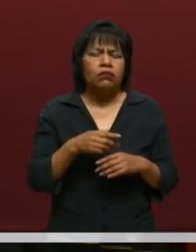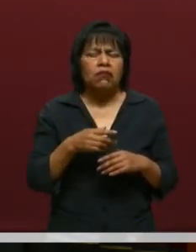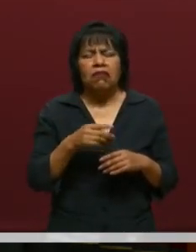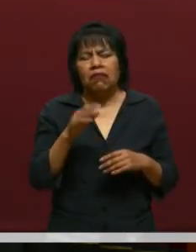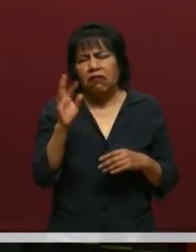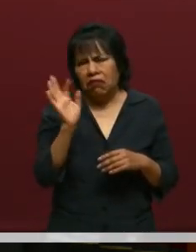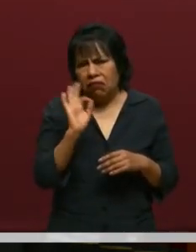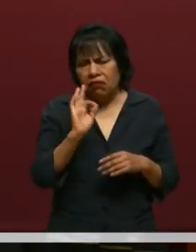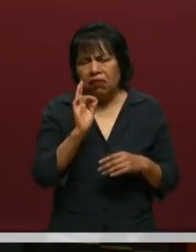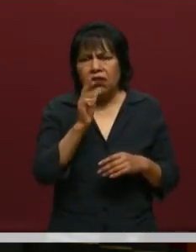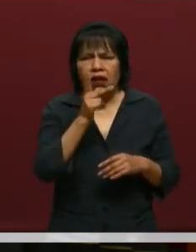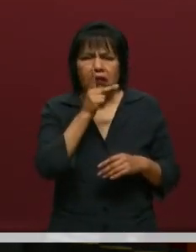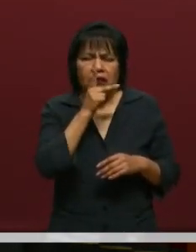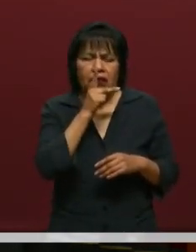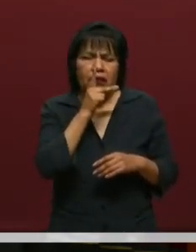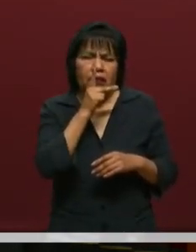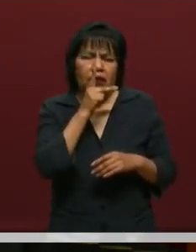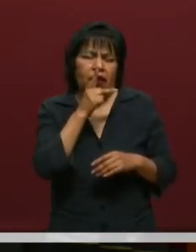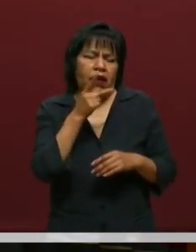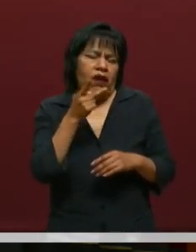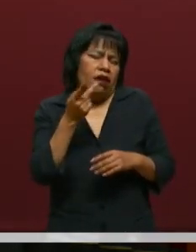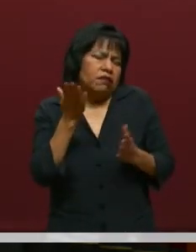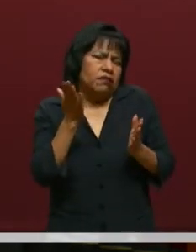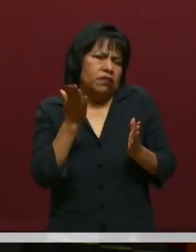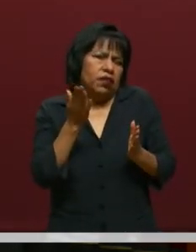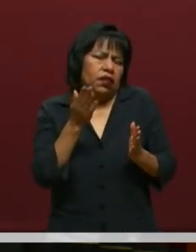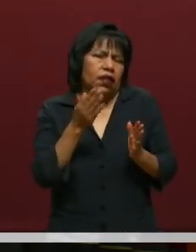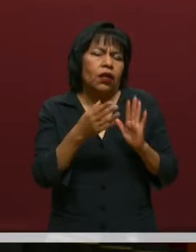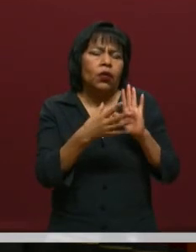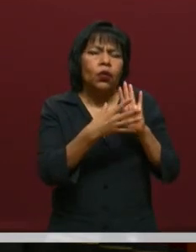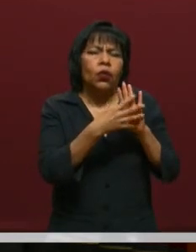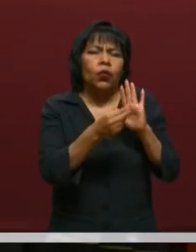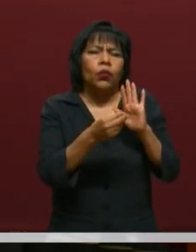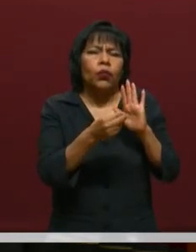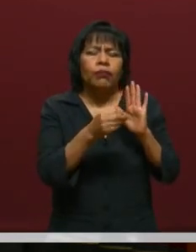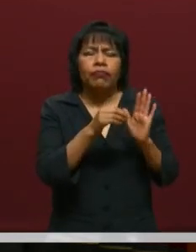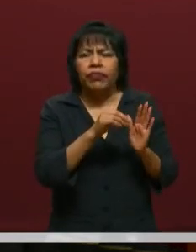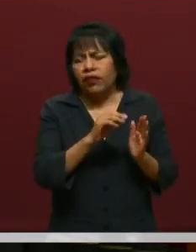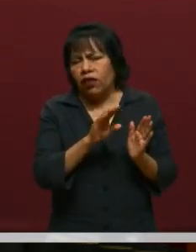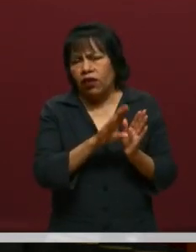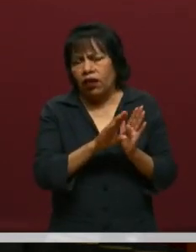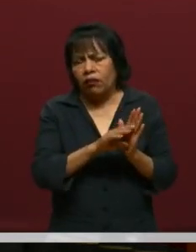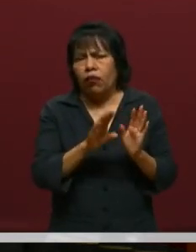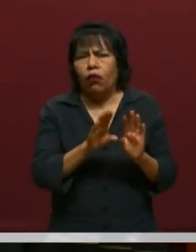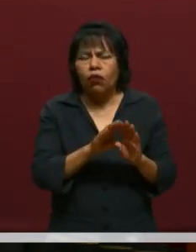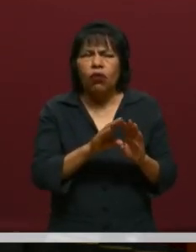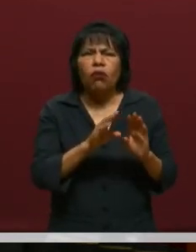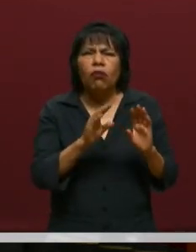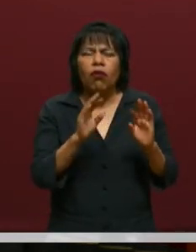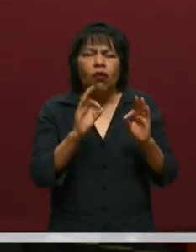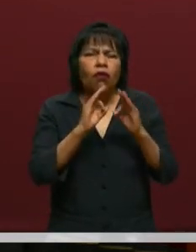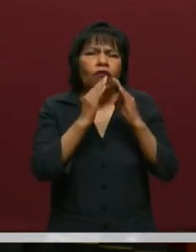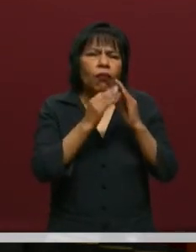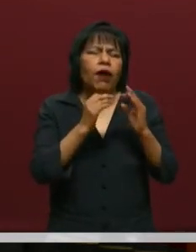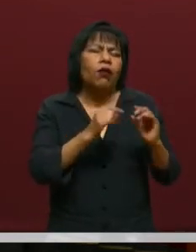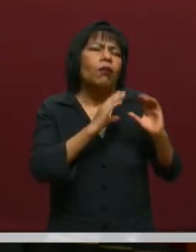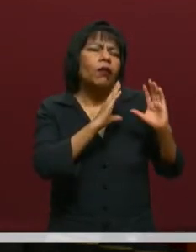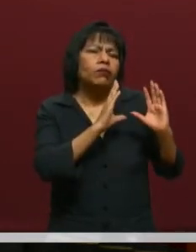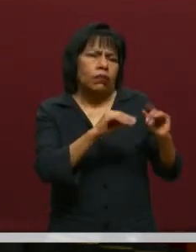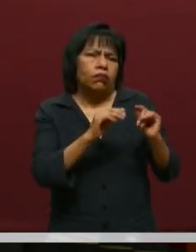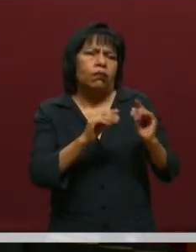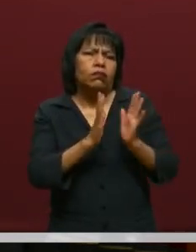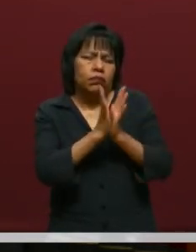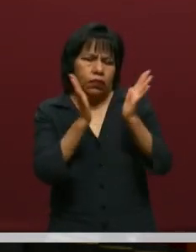de familia y esos jóvenes en algunos años tendrán que dar ejemplo y ese ejemplo vendrá de cómo los hemos formado. Entonces,